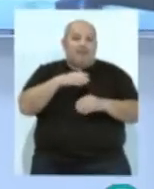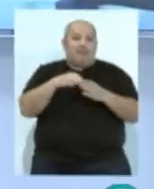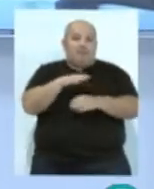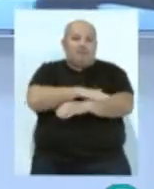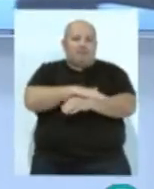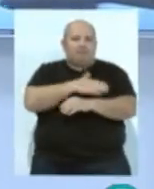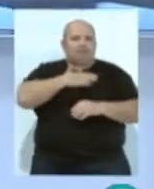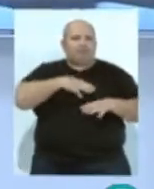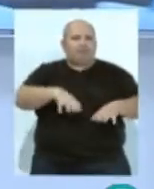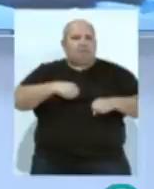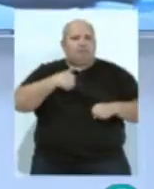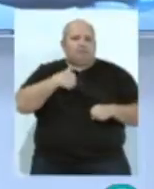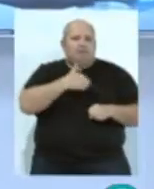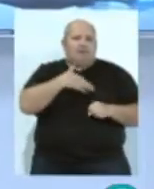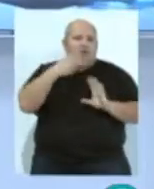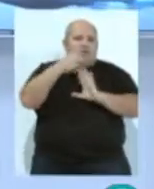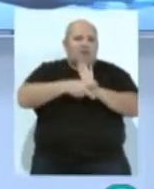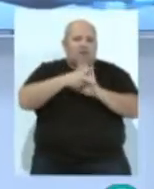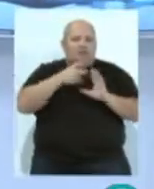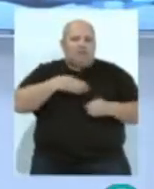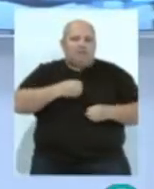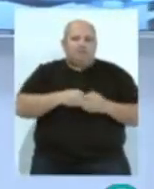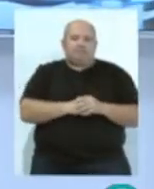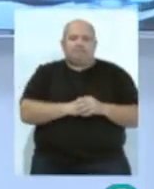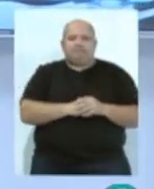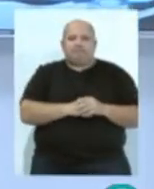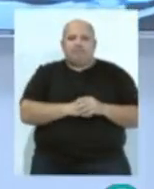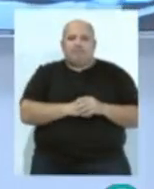competencia en la aplicación de la normativa urbanística.